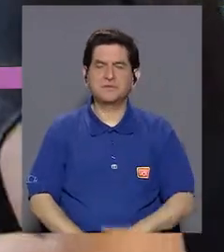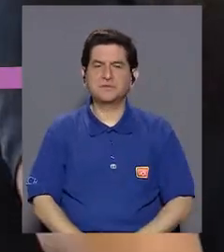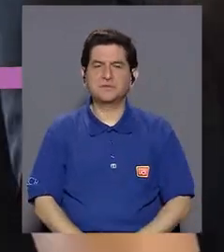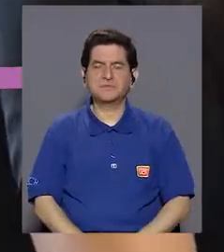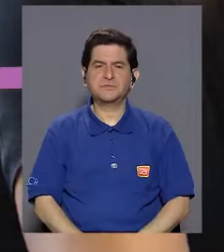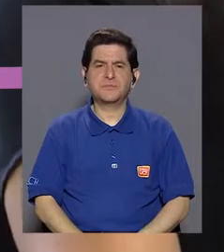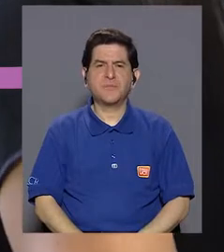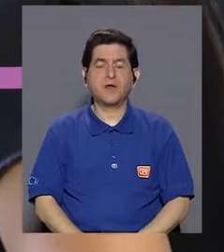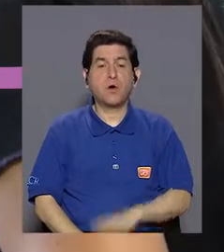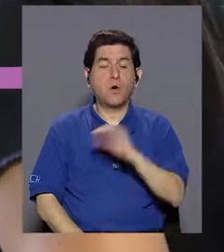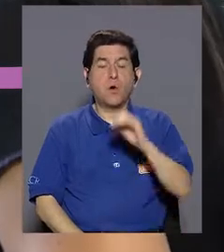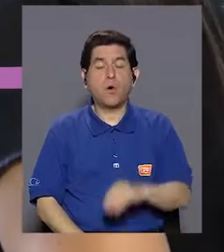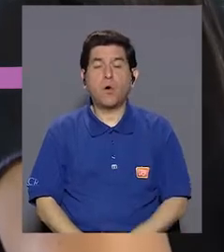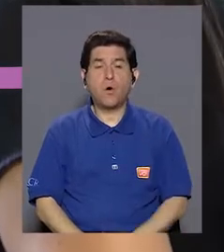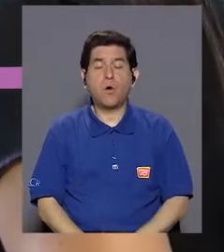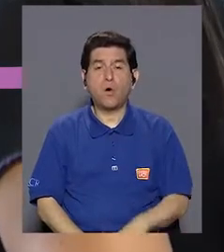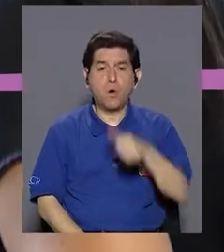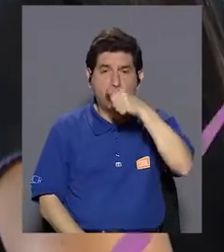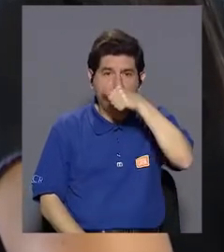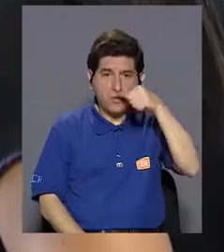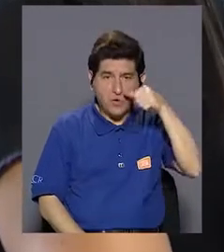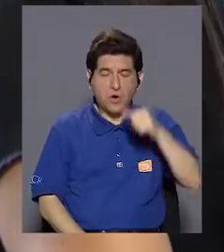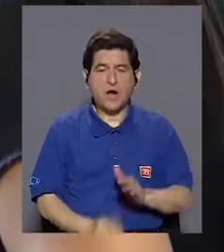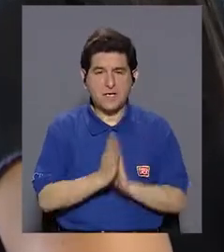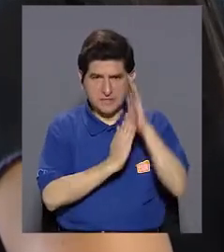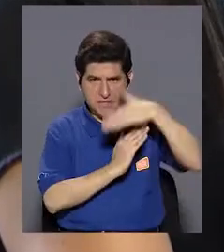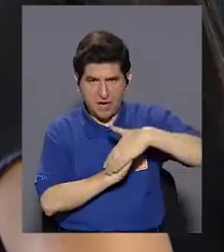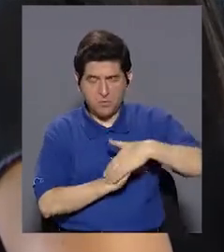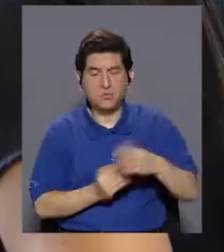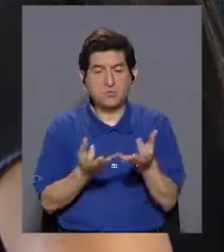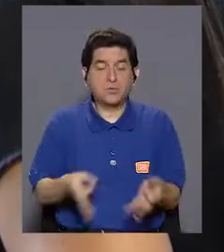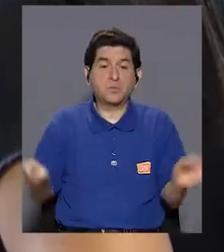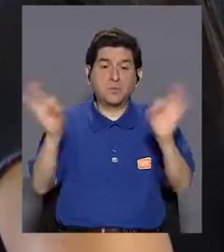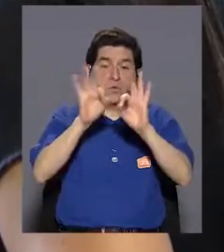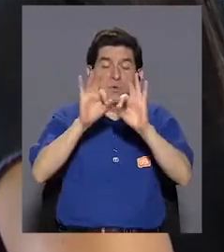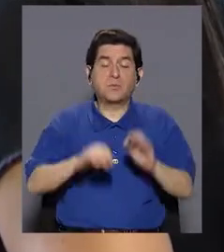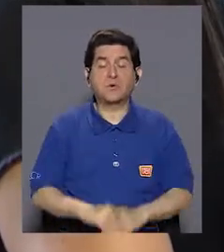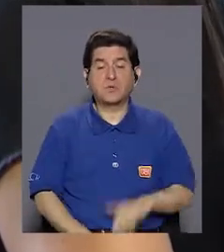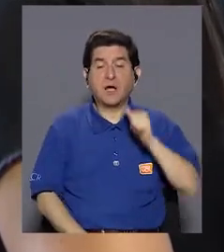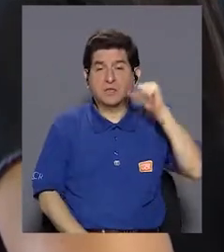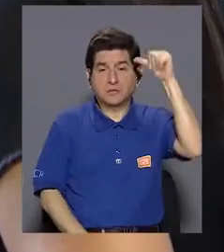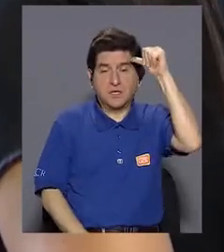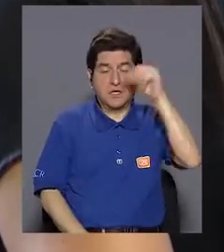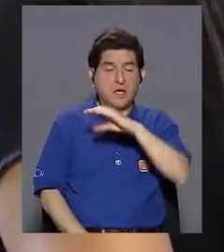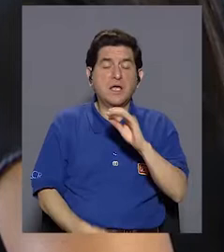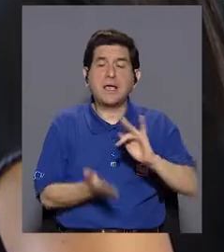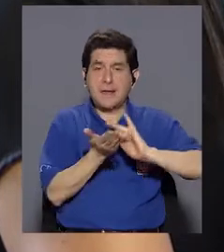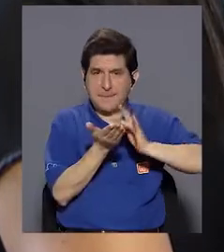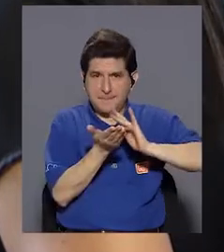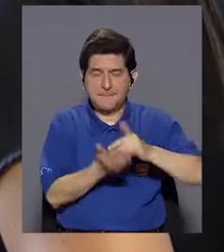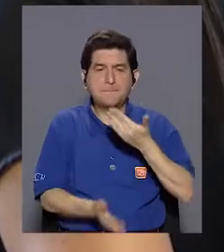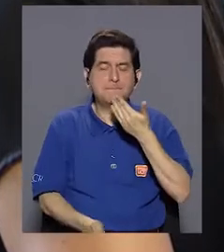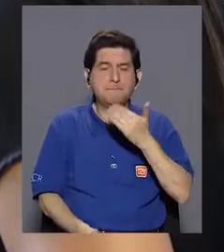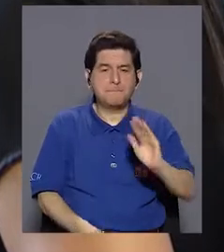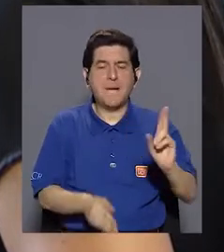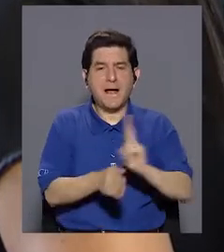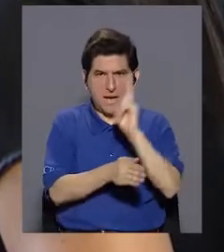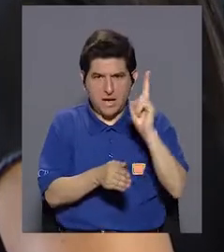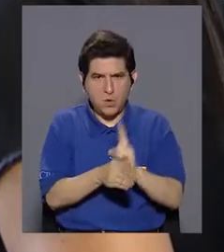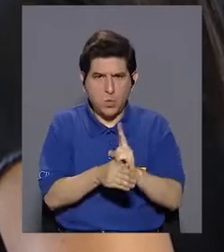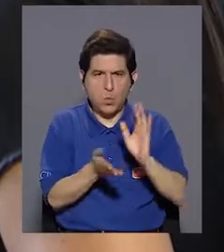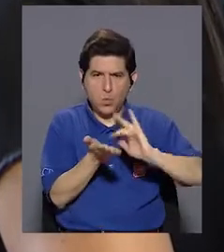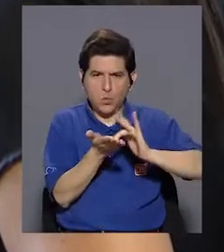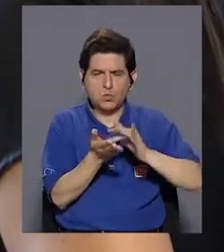Las drogas de abuso son importantes en adultos y medicamentos. El mal uso de medicamentos